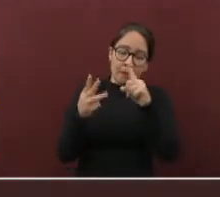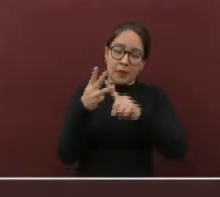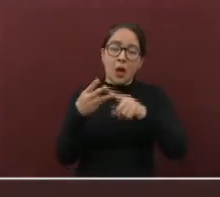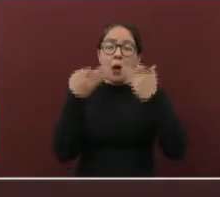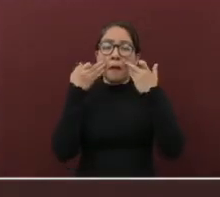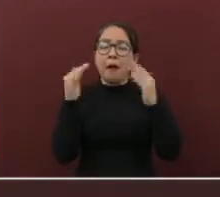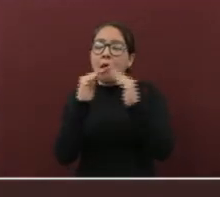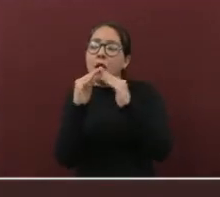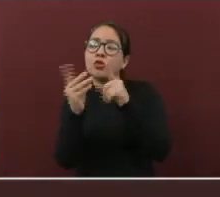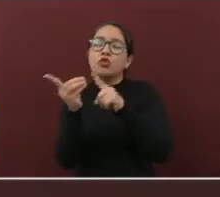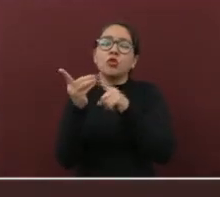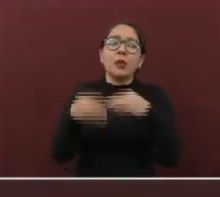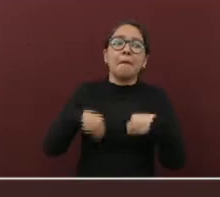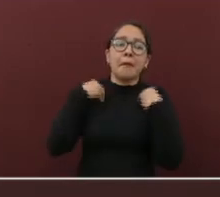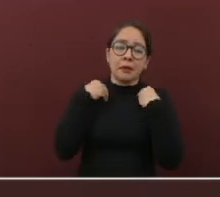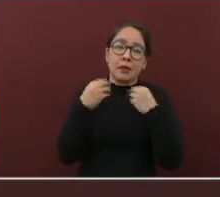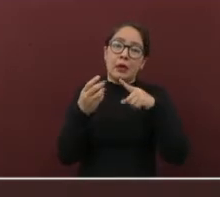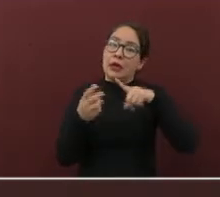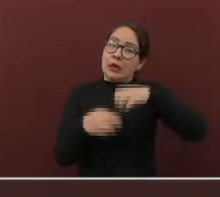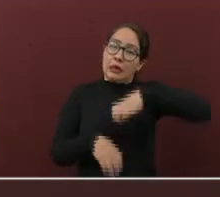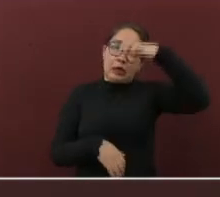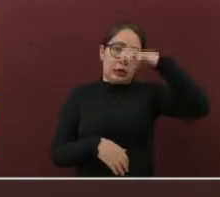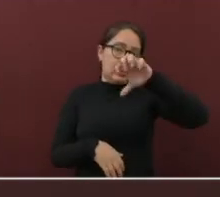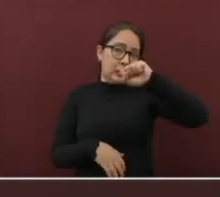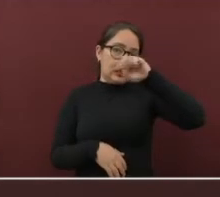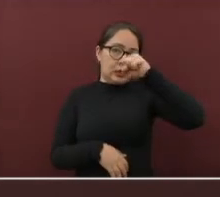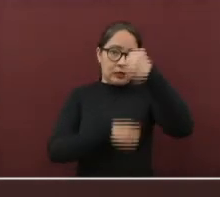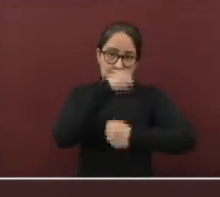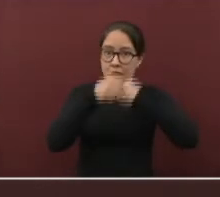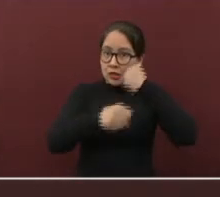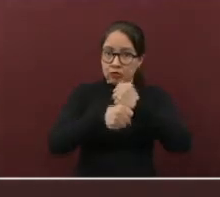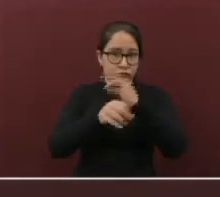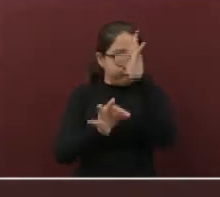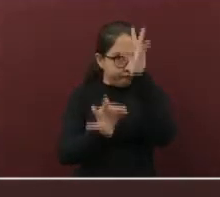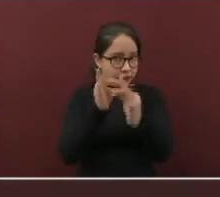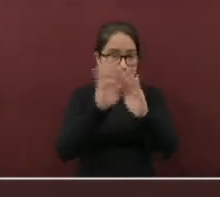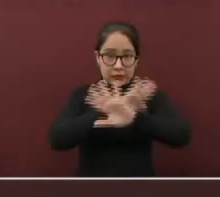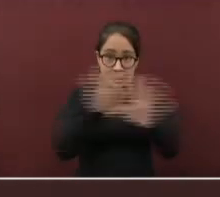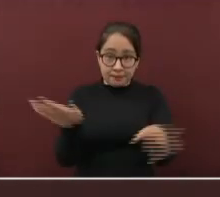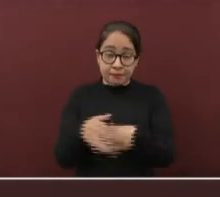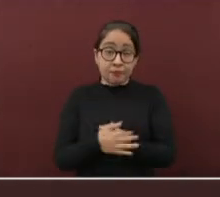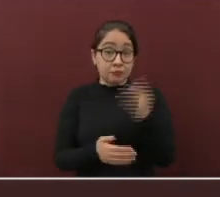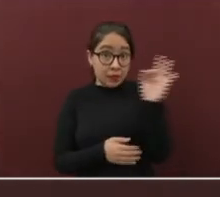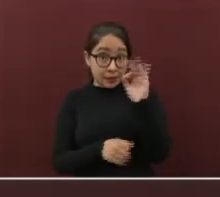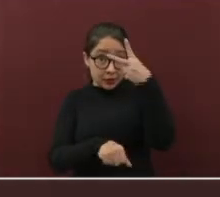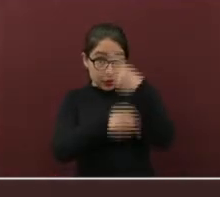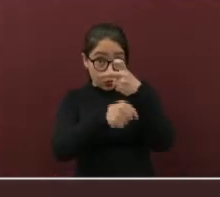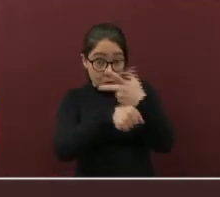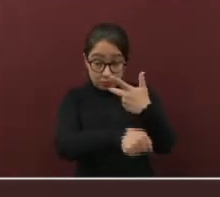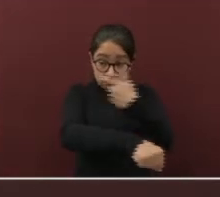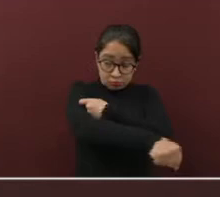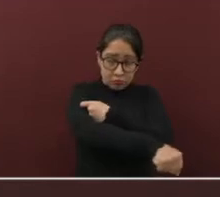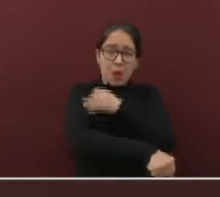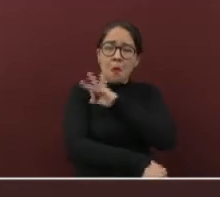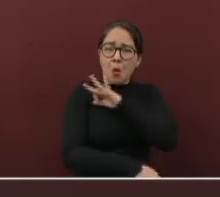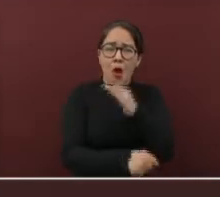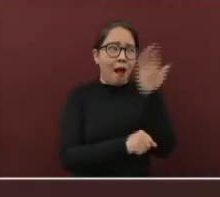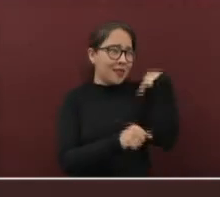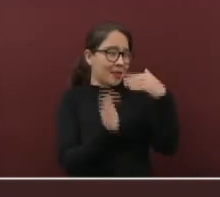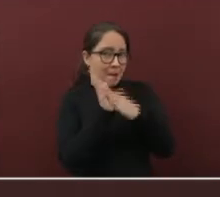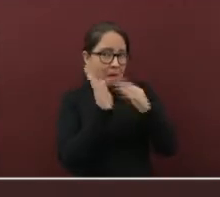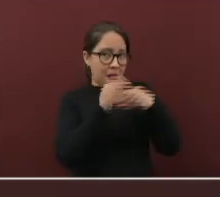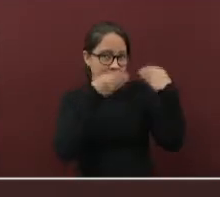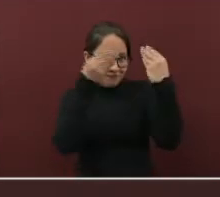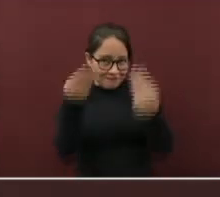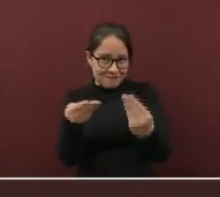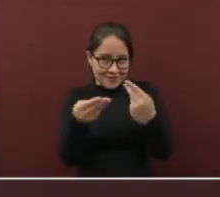de domicilio y contar con 60 años cumplido. En el caso de las segundas dosis, pueden presentar el comprobante de